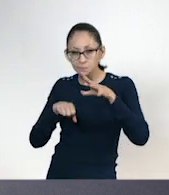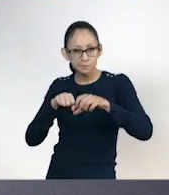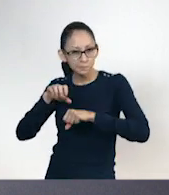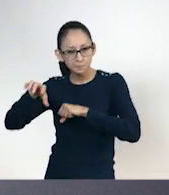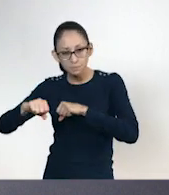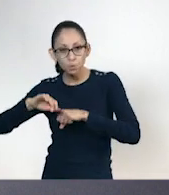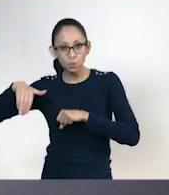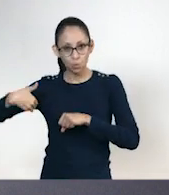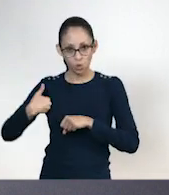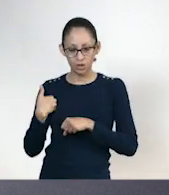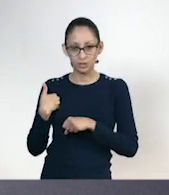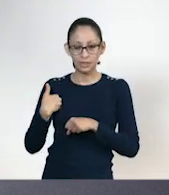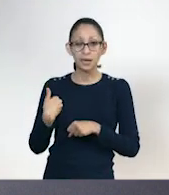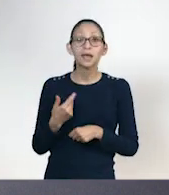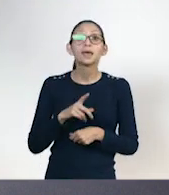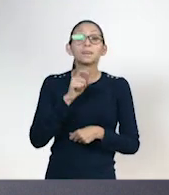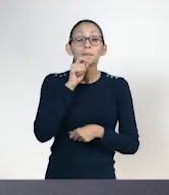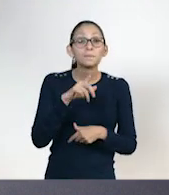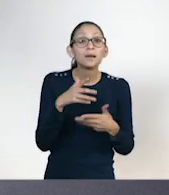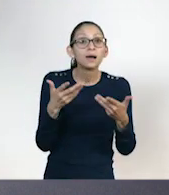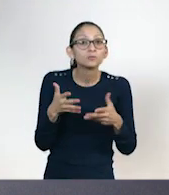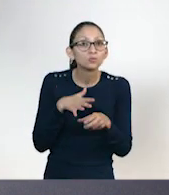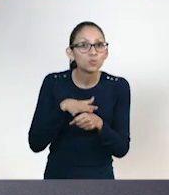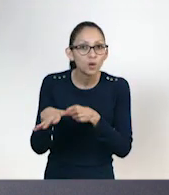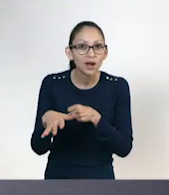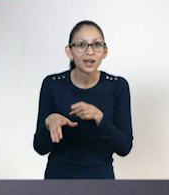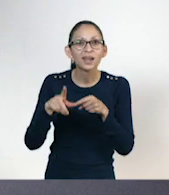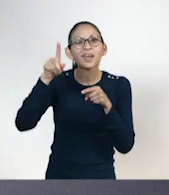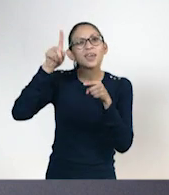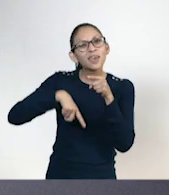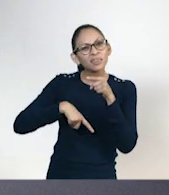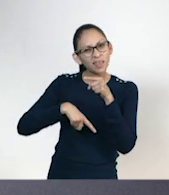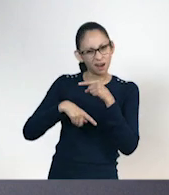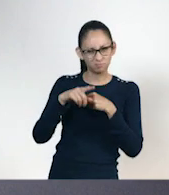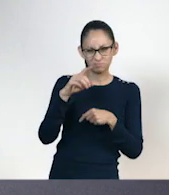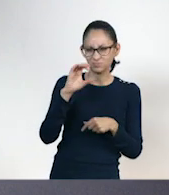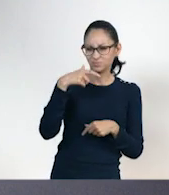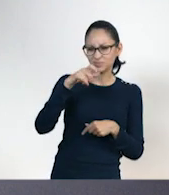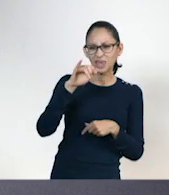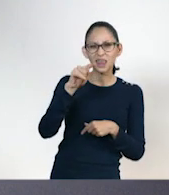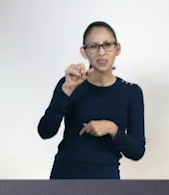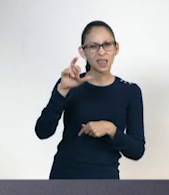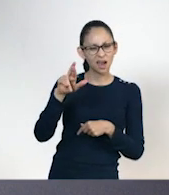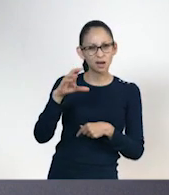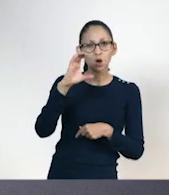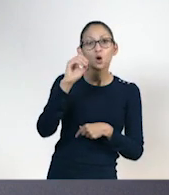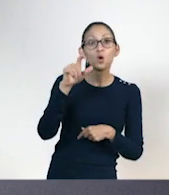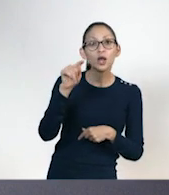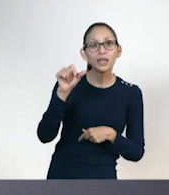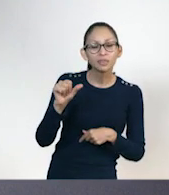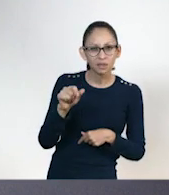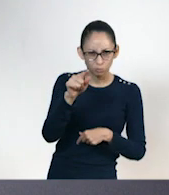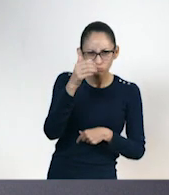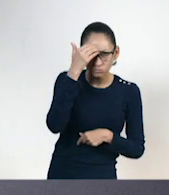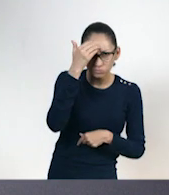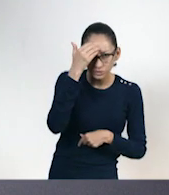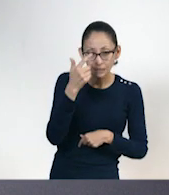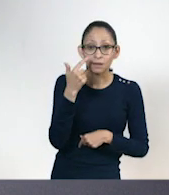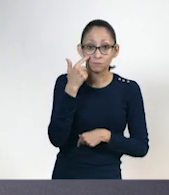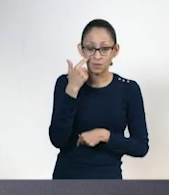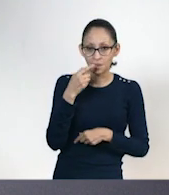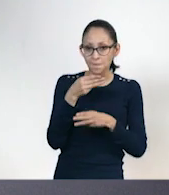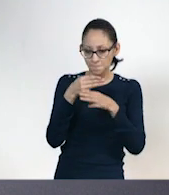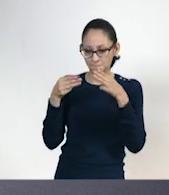Y te invito a realizar un juego que se llama quitar la colita. ¿La conoces? Sí, claro, claro, claro. Ah, sí. Muy bien. Entonces, mira, te voy a prestar este